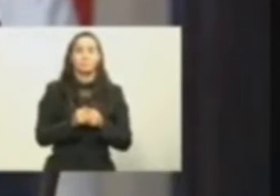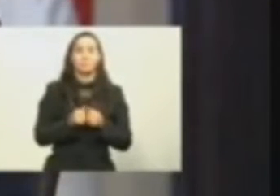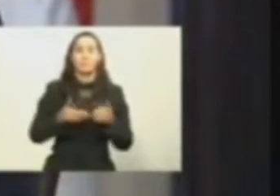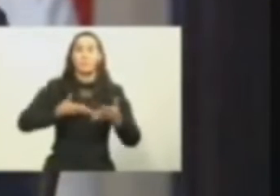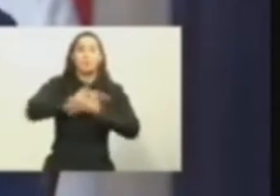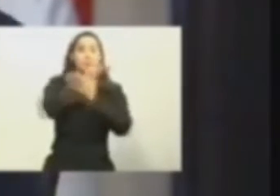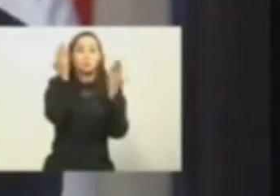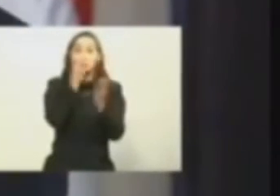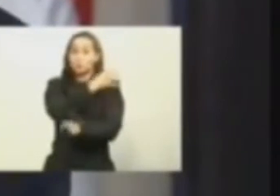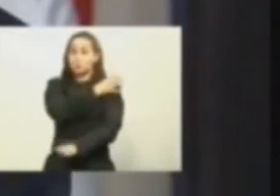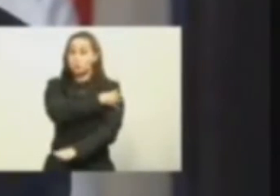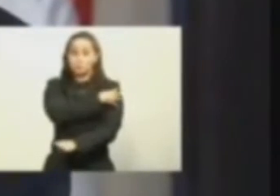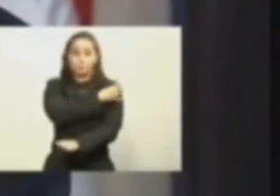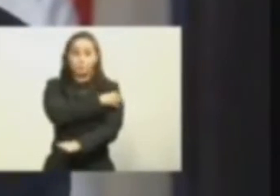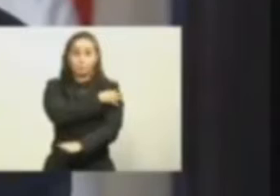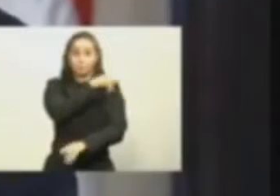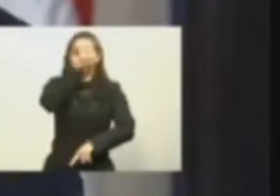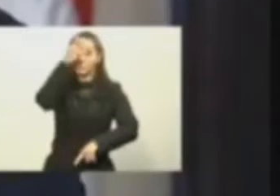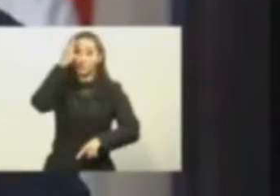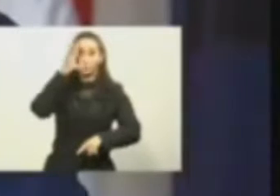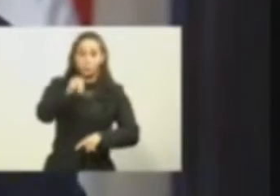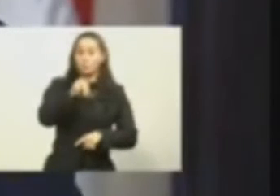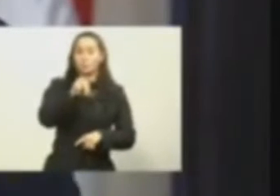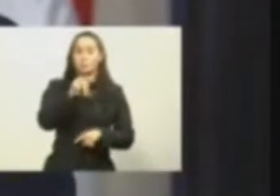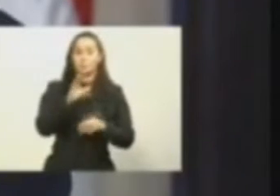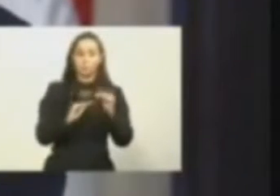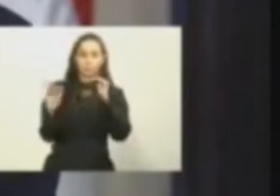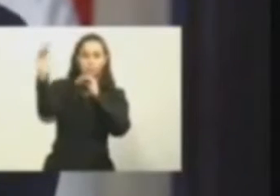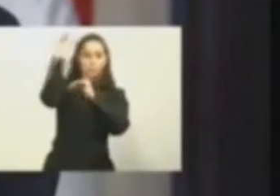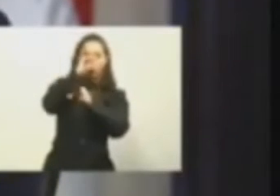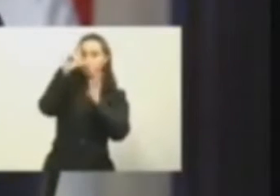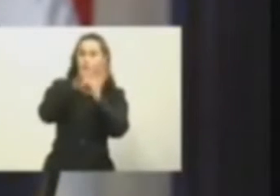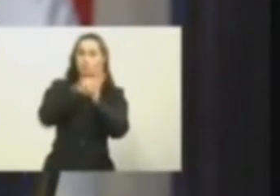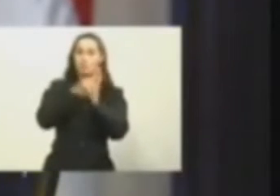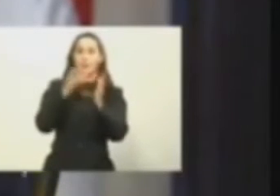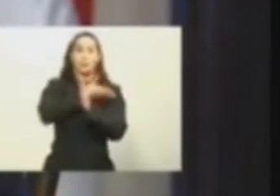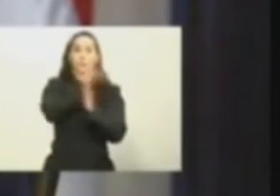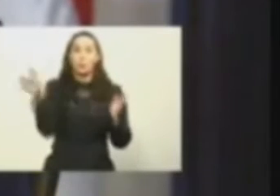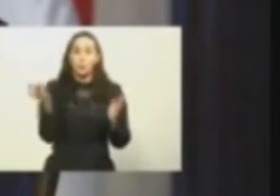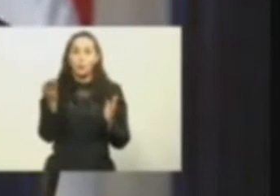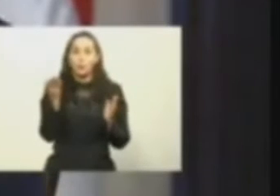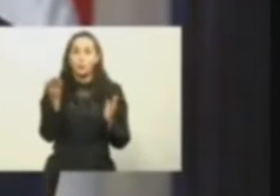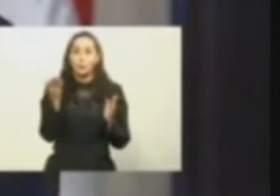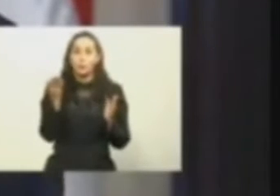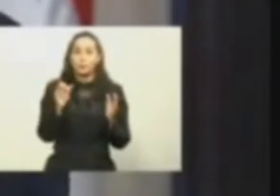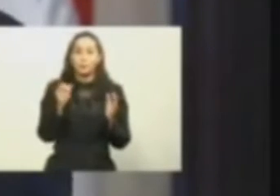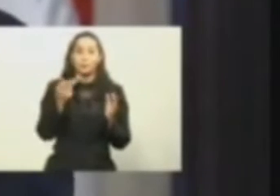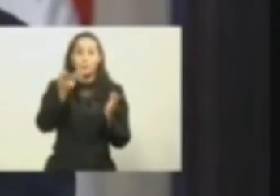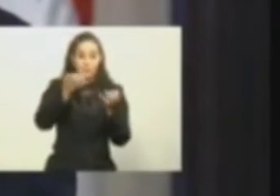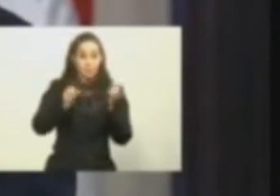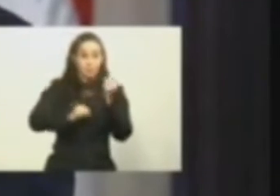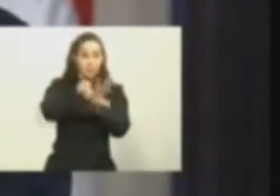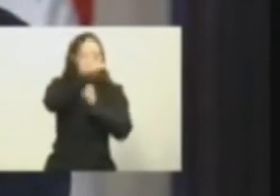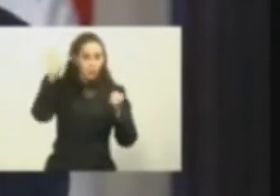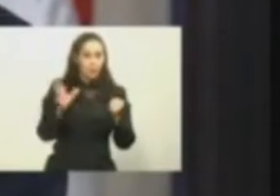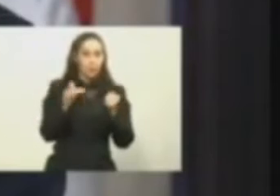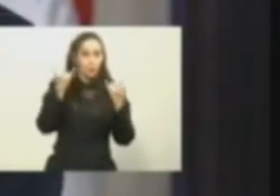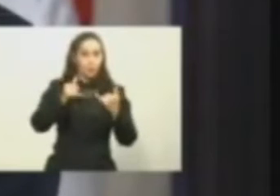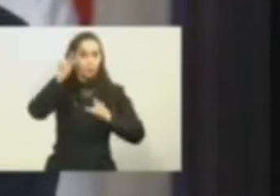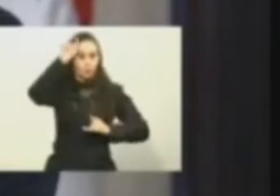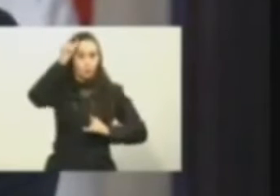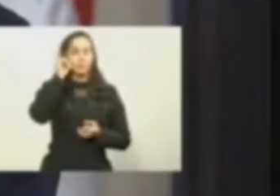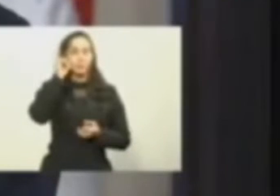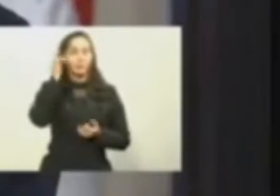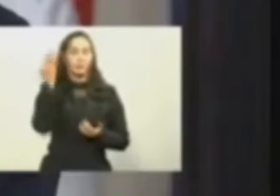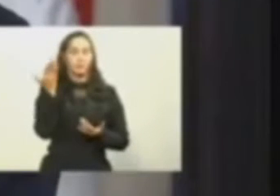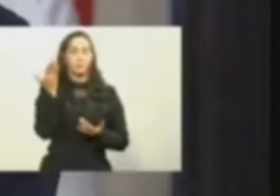personalmente por sus hechos. Sobre esta acusación, el presidente del PRM y ministro administrativo de la presidencia, José Ignacio Paliza,